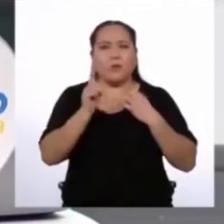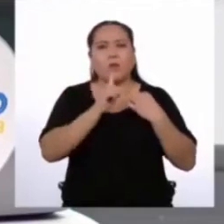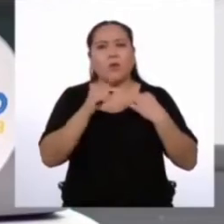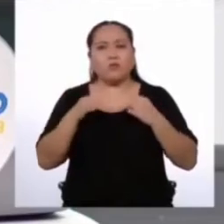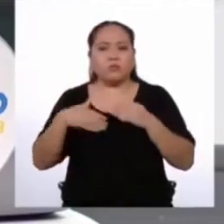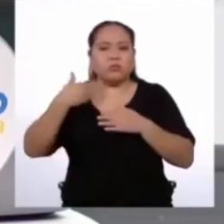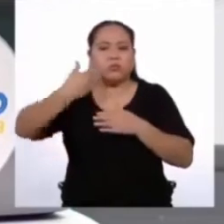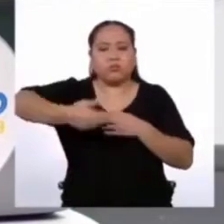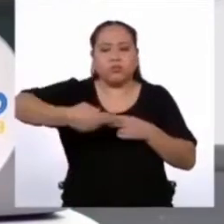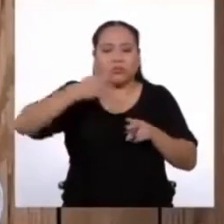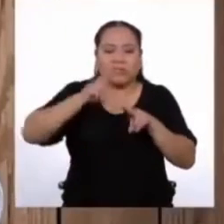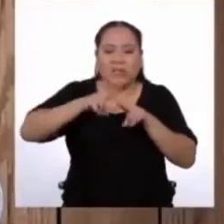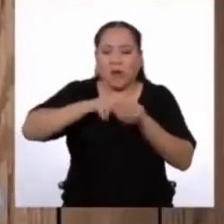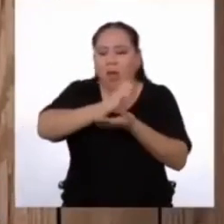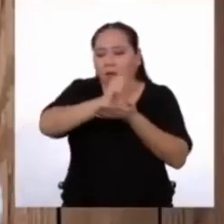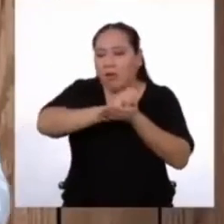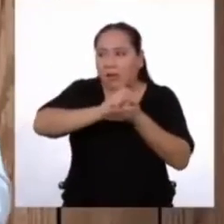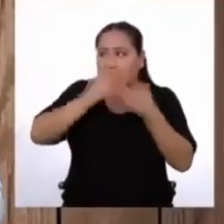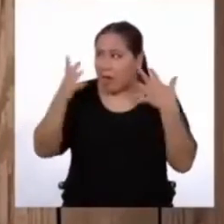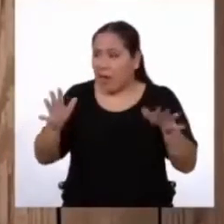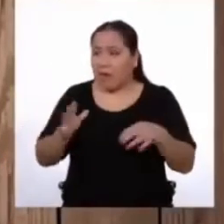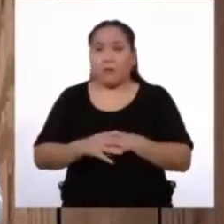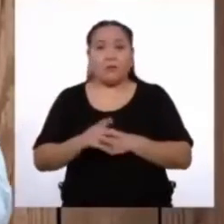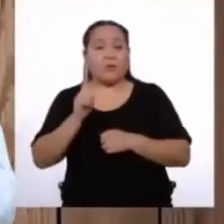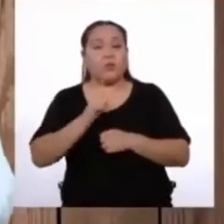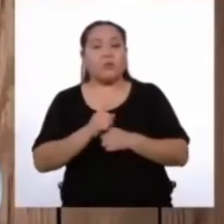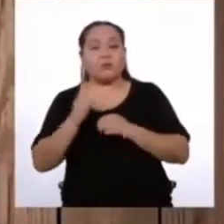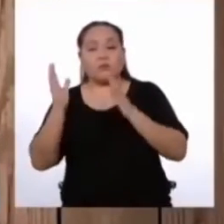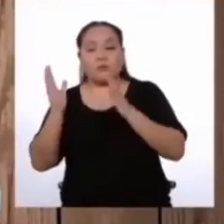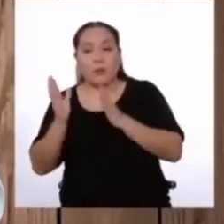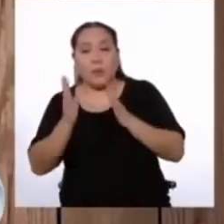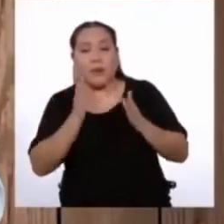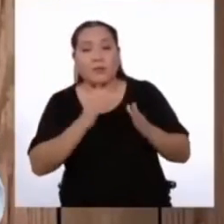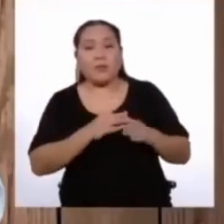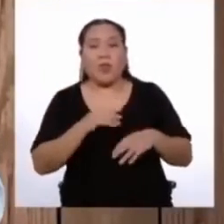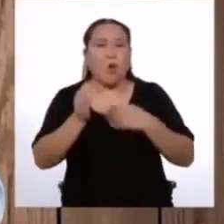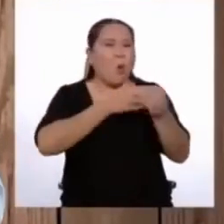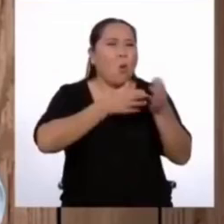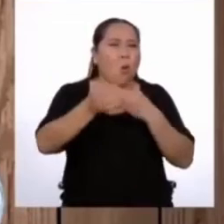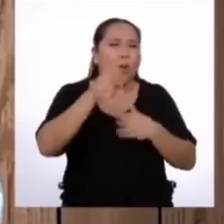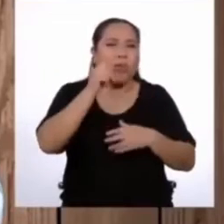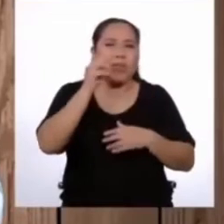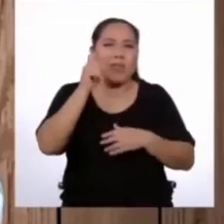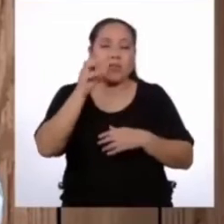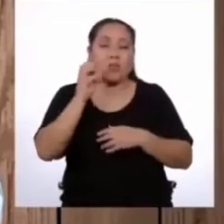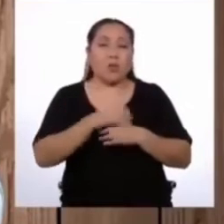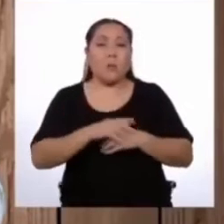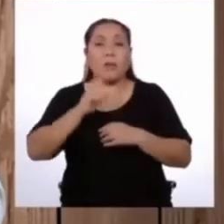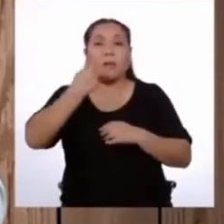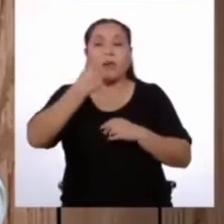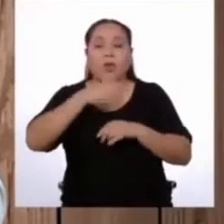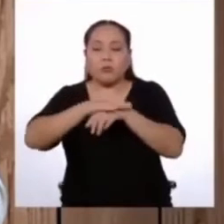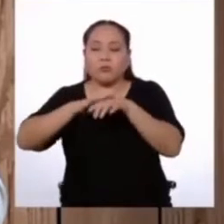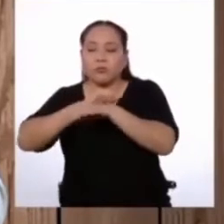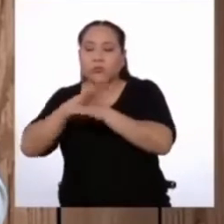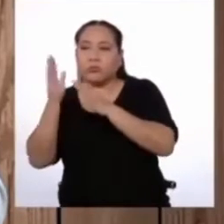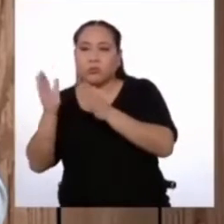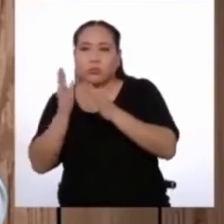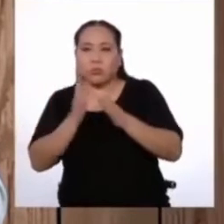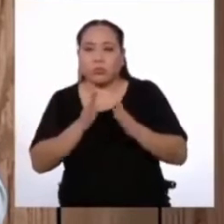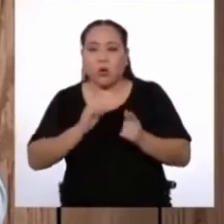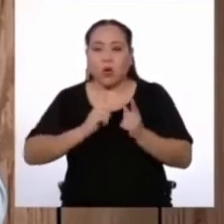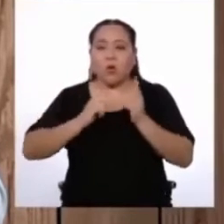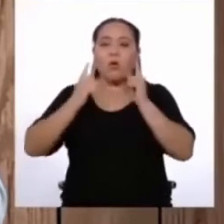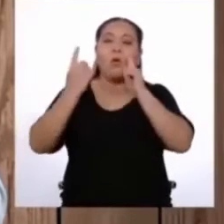sentarnos solo a escribir y ya? Es que en la redacción de cualquier texto debemos pasar primero por la etapa de planificación, que luego se